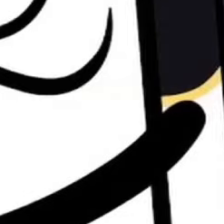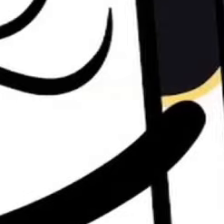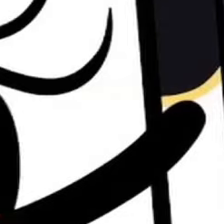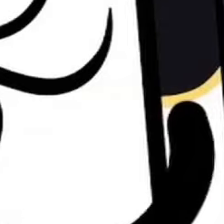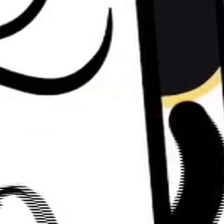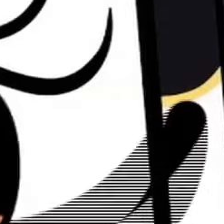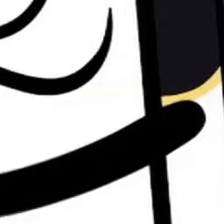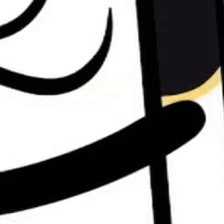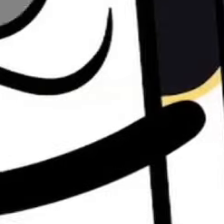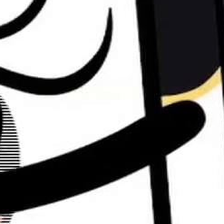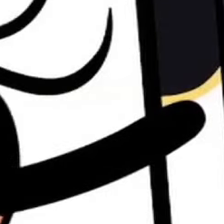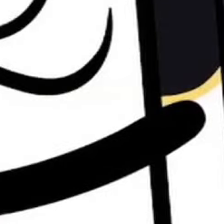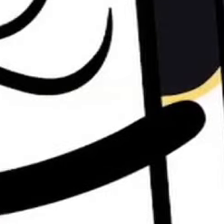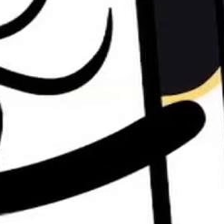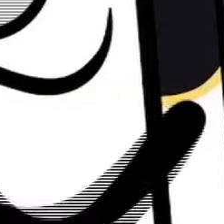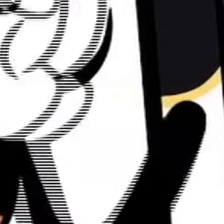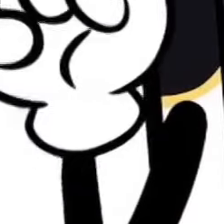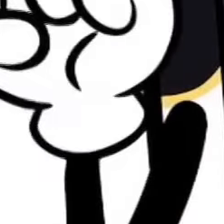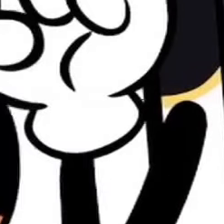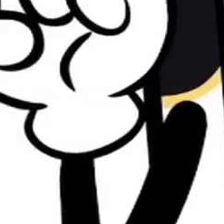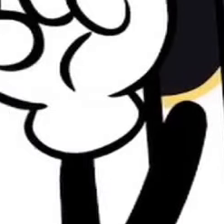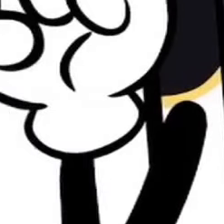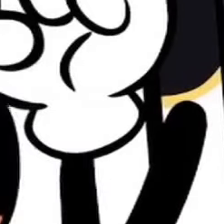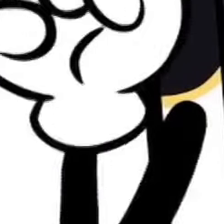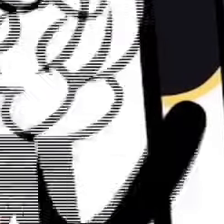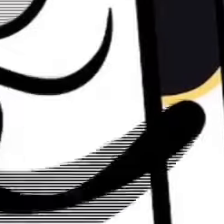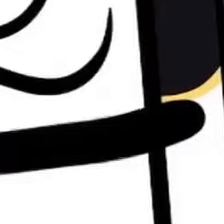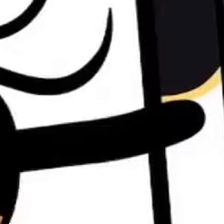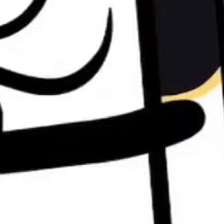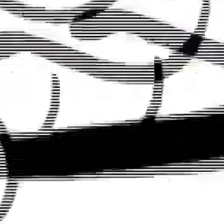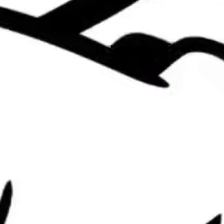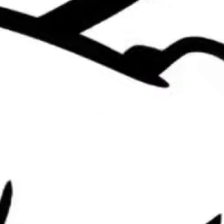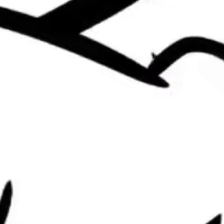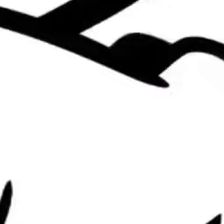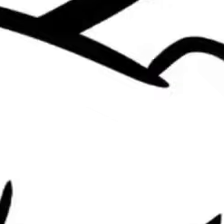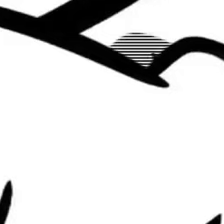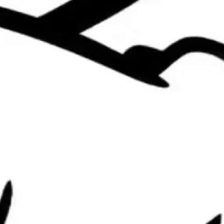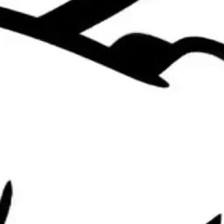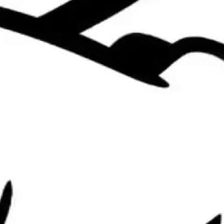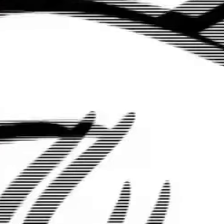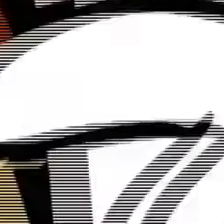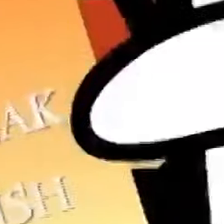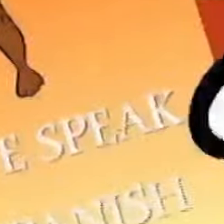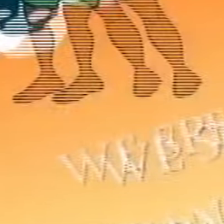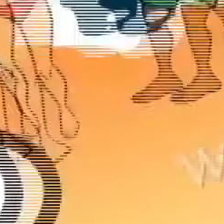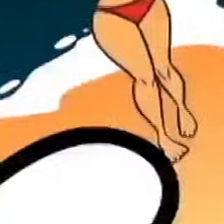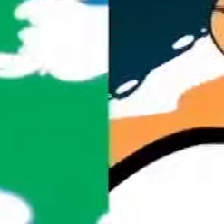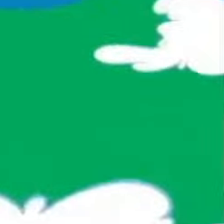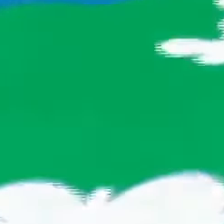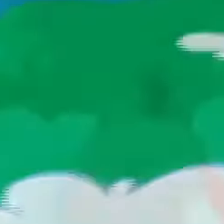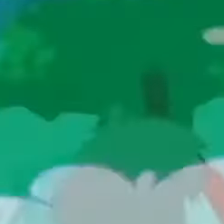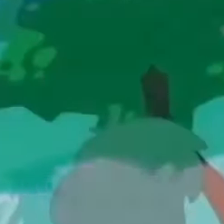playas, gente simpática y sobre todo, se habla perfecto castellano.